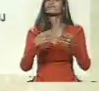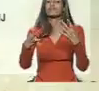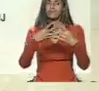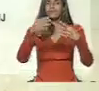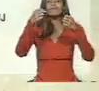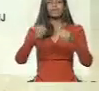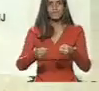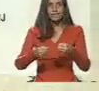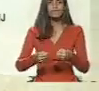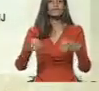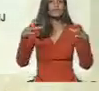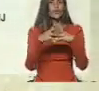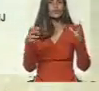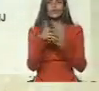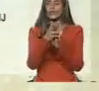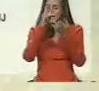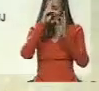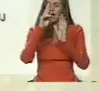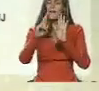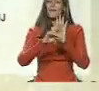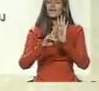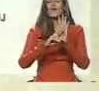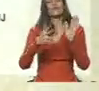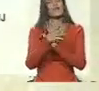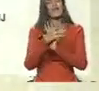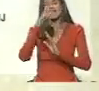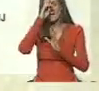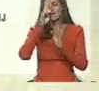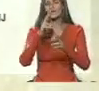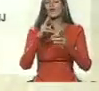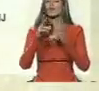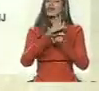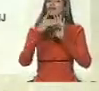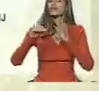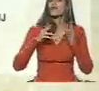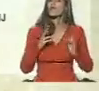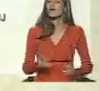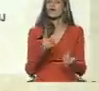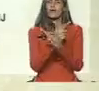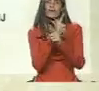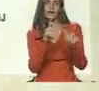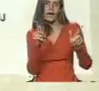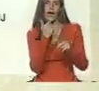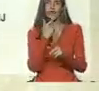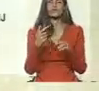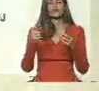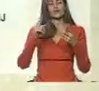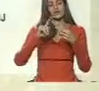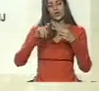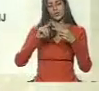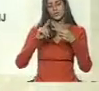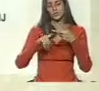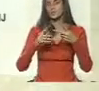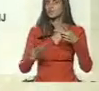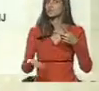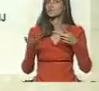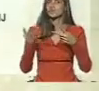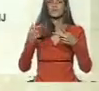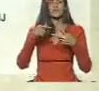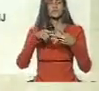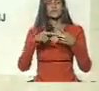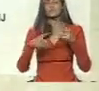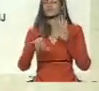transversaliza todo lo que es el respeto a los derechos humanos de la población privada y libertad. El segundo aspecto fundamental del código,